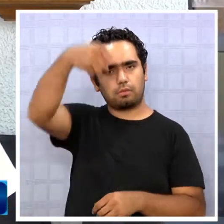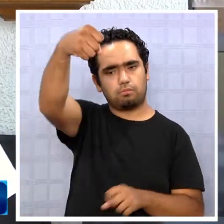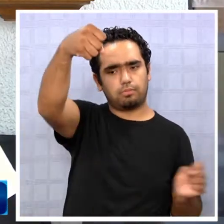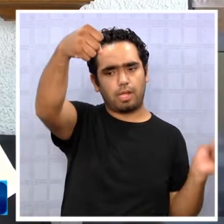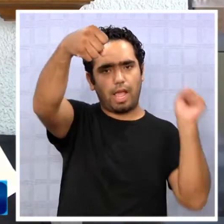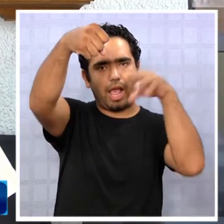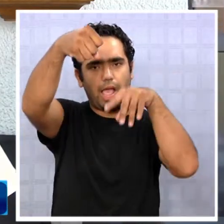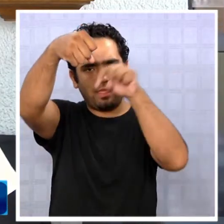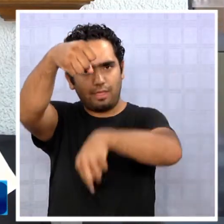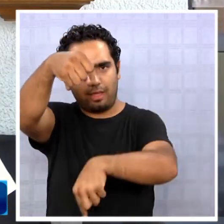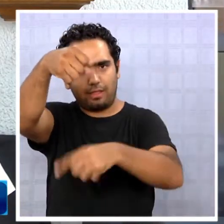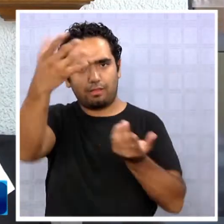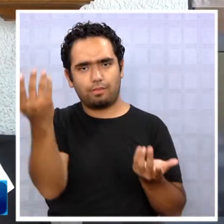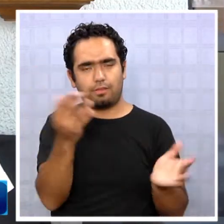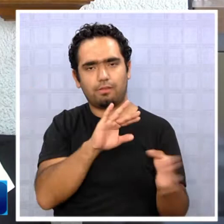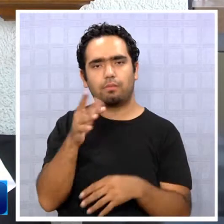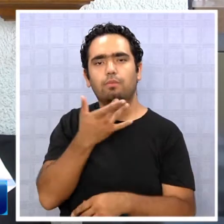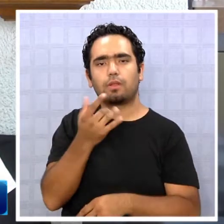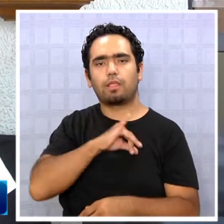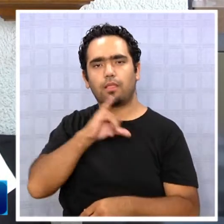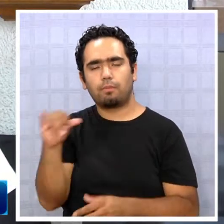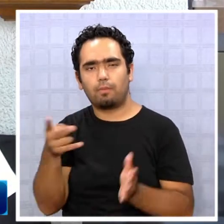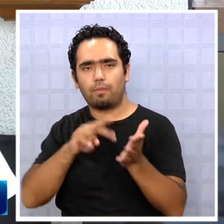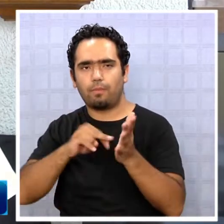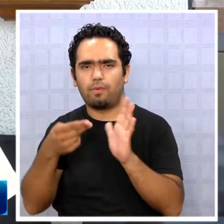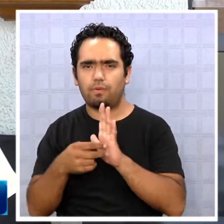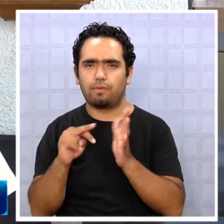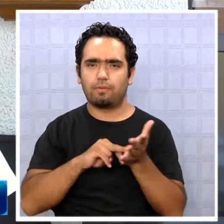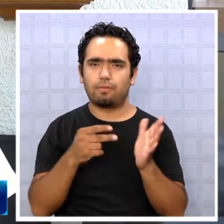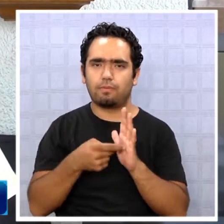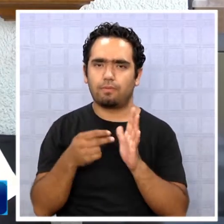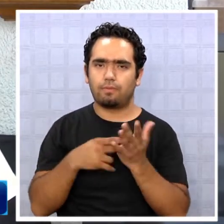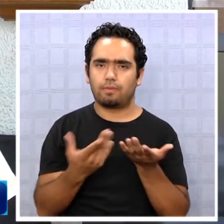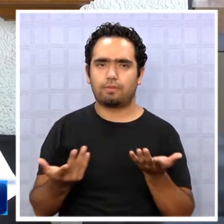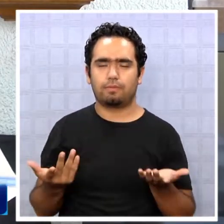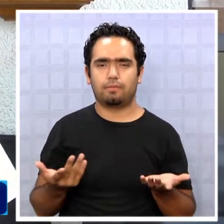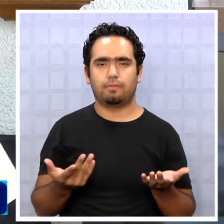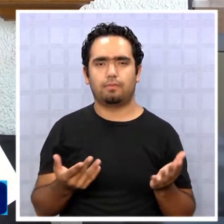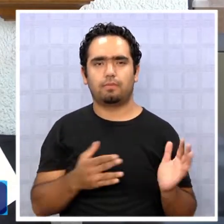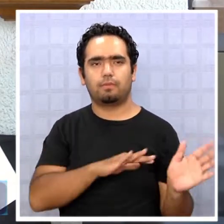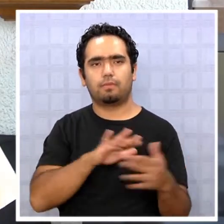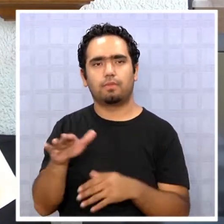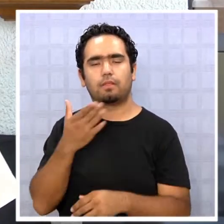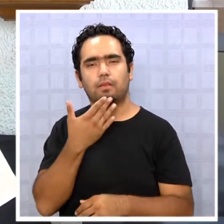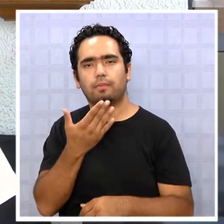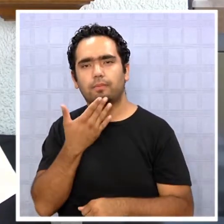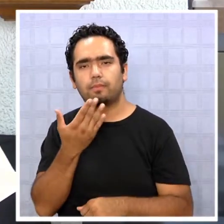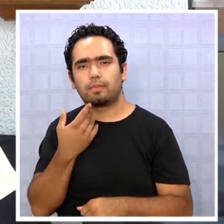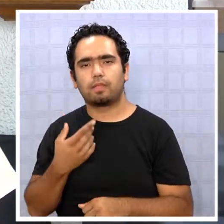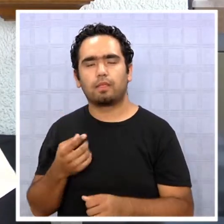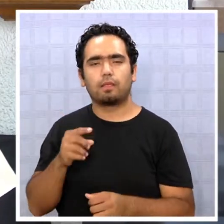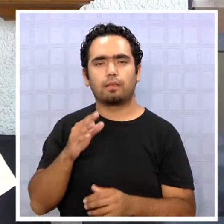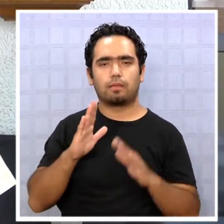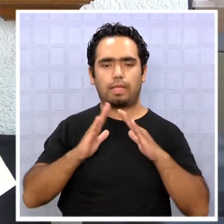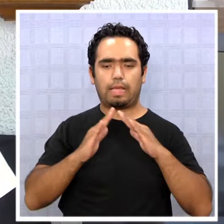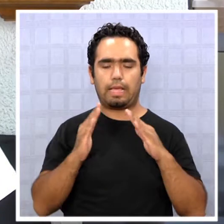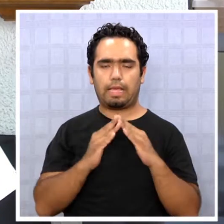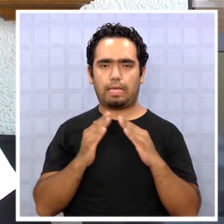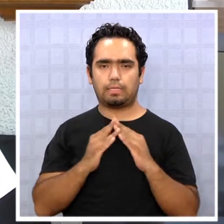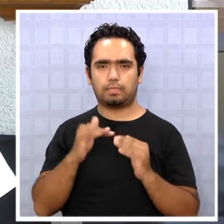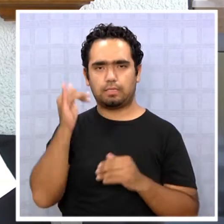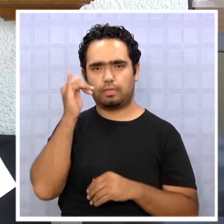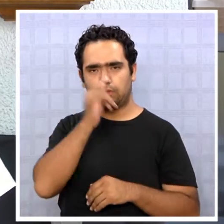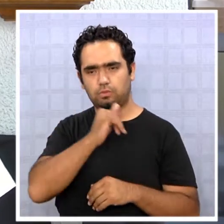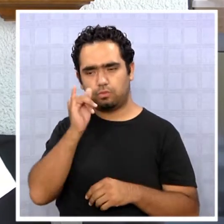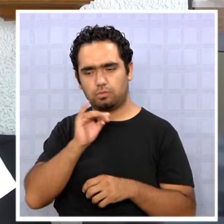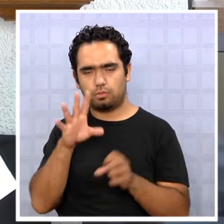uno logra ver cuando se instalan estos contenedores que al final terminan siendo un problema sanitario más que, digamos, facilitar, digamos, el sistema. Y lo otro, digamos, el manejo de la basura